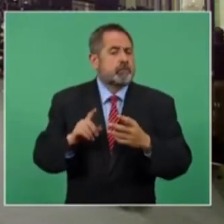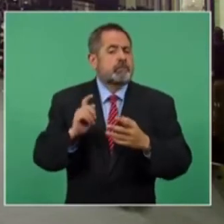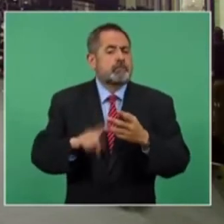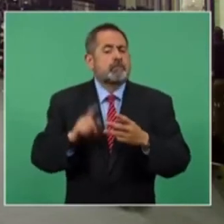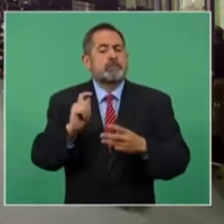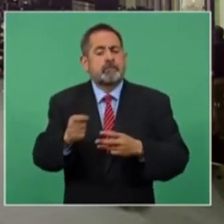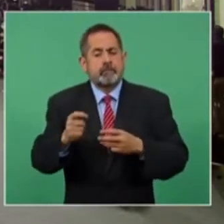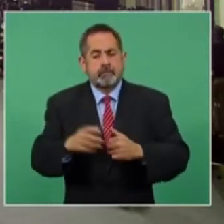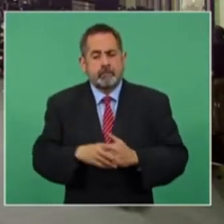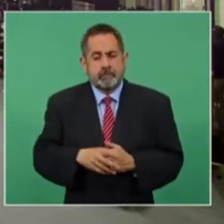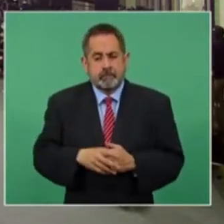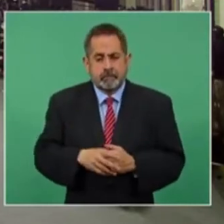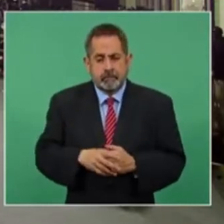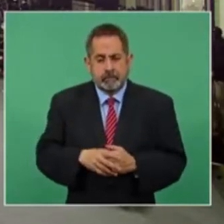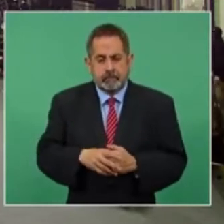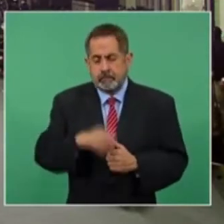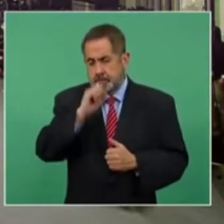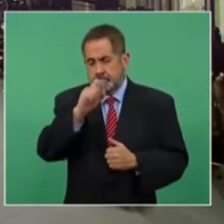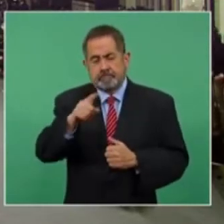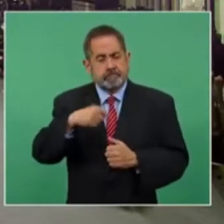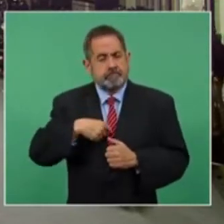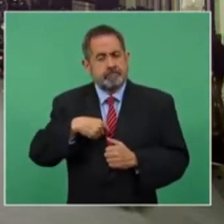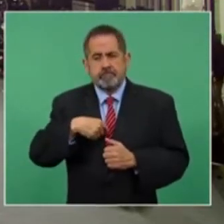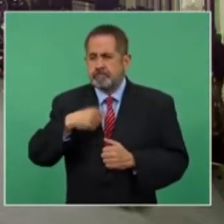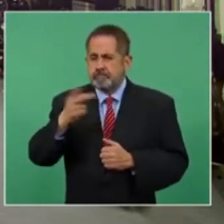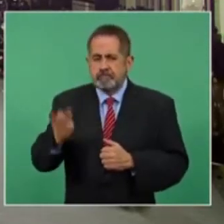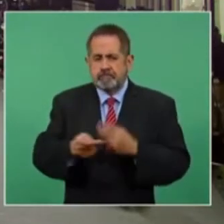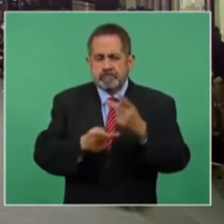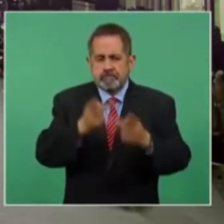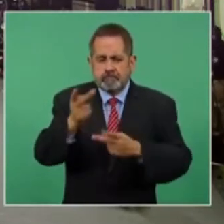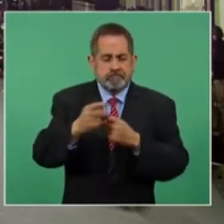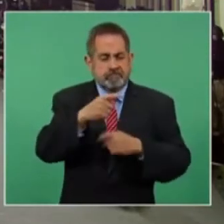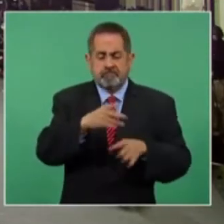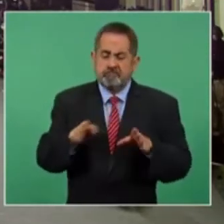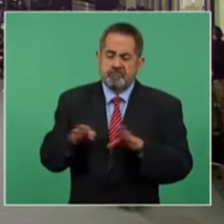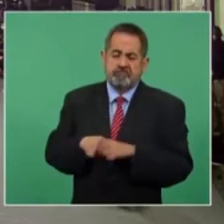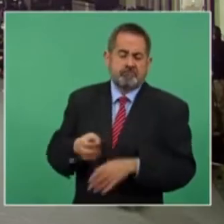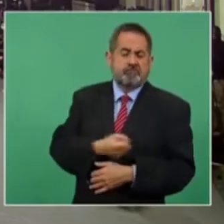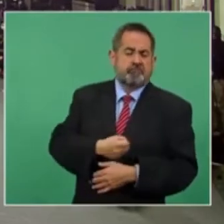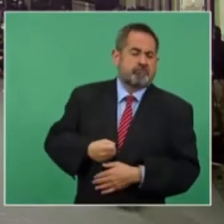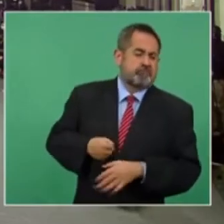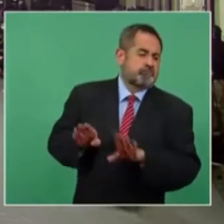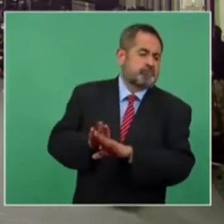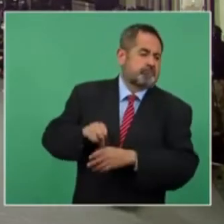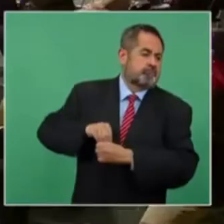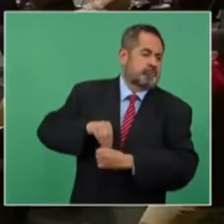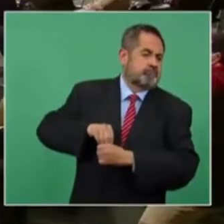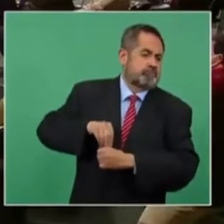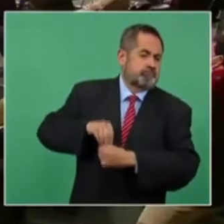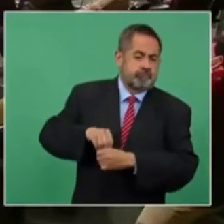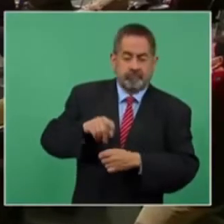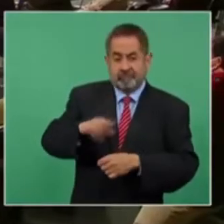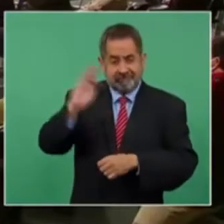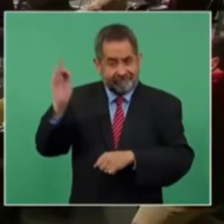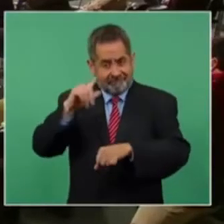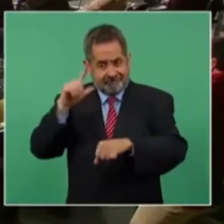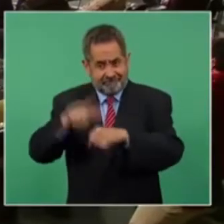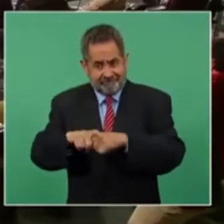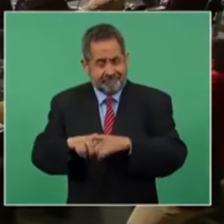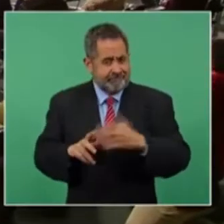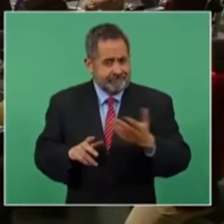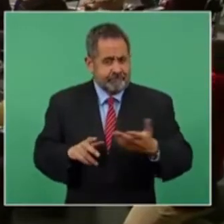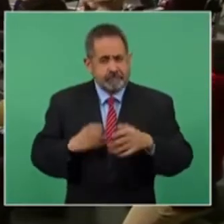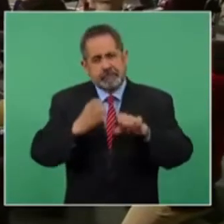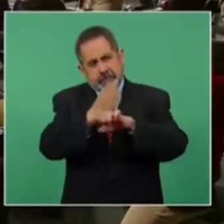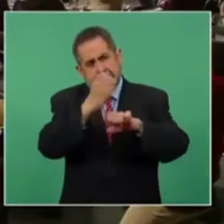también a la hora de preguntar es un hermetismo total de todas las autoridades y me refiero a las federales, digo,